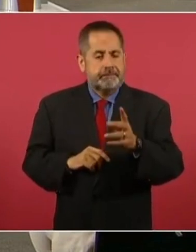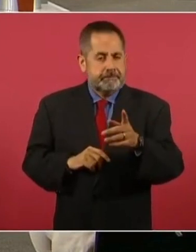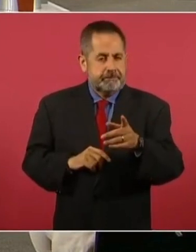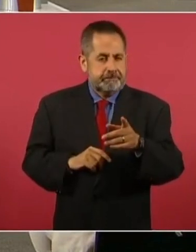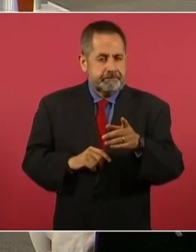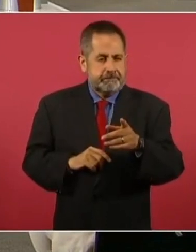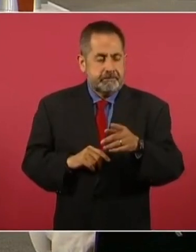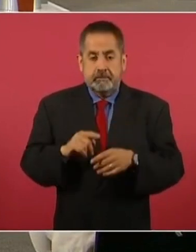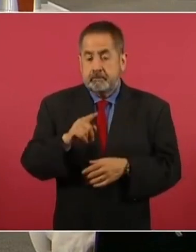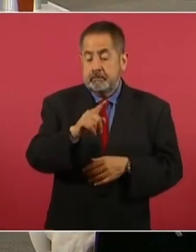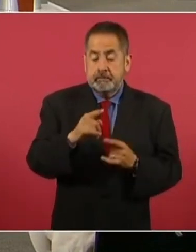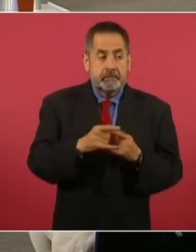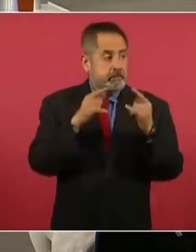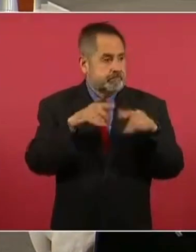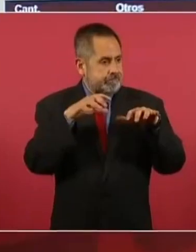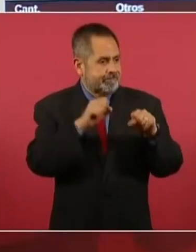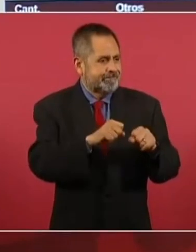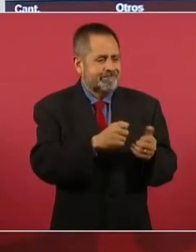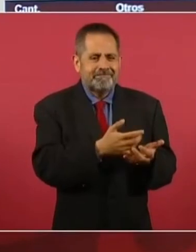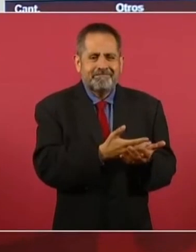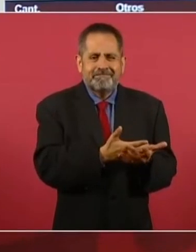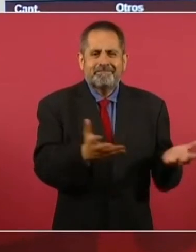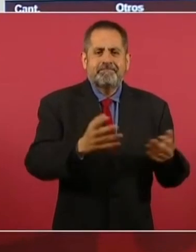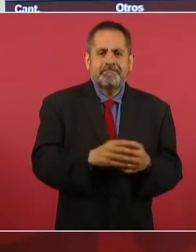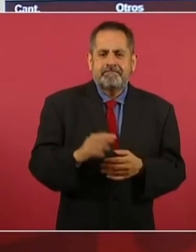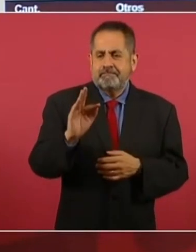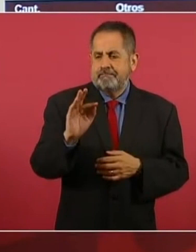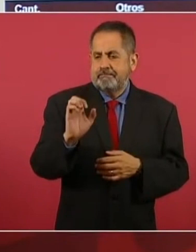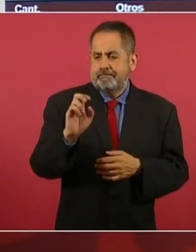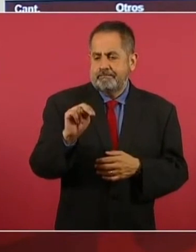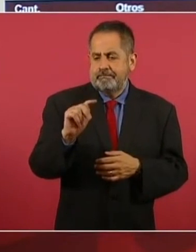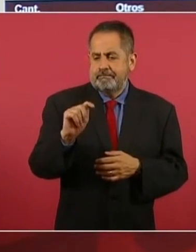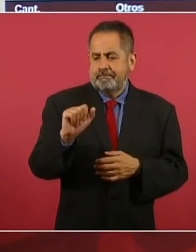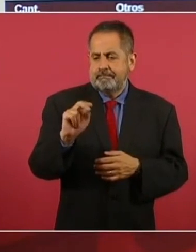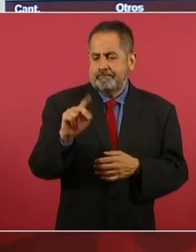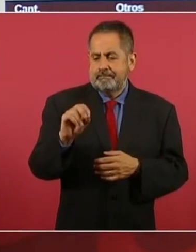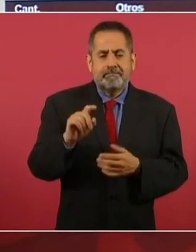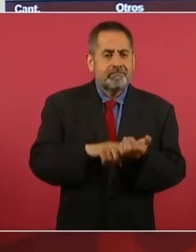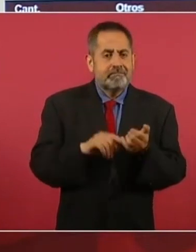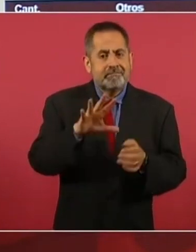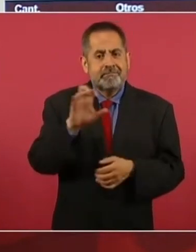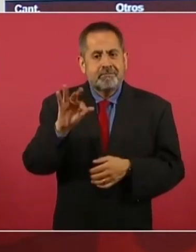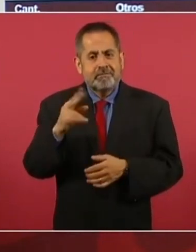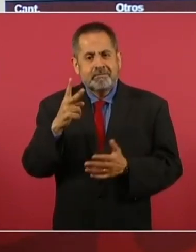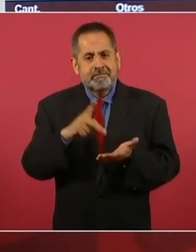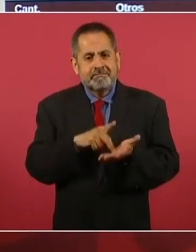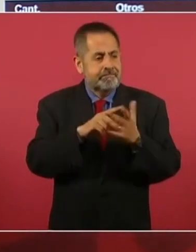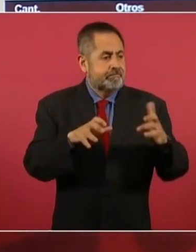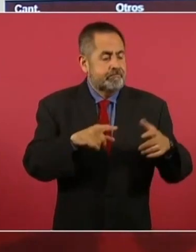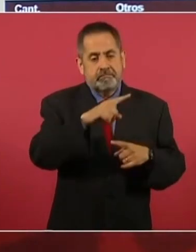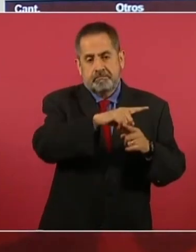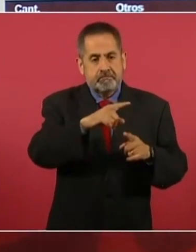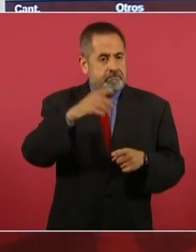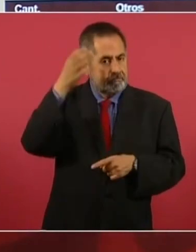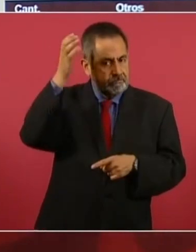aseguramiento histórico de fentanilo de 542 kilogramos que se logró en Culiacán,